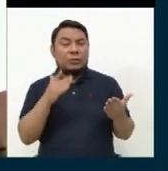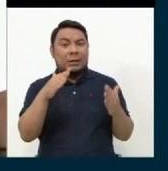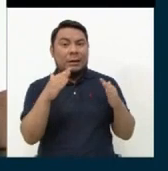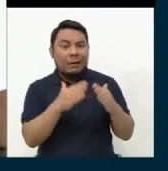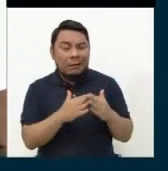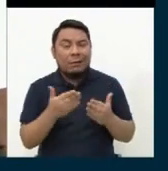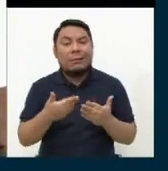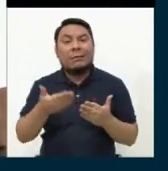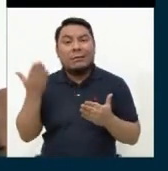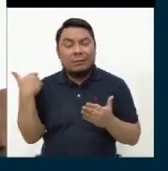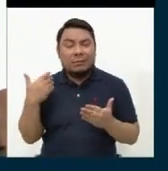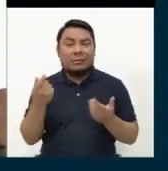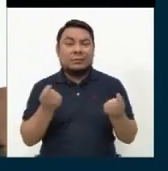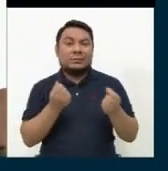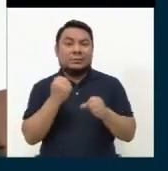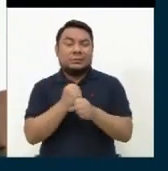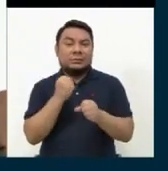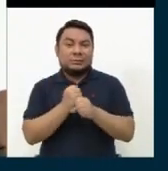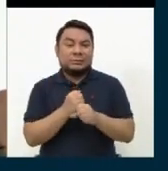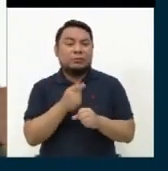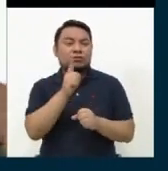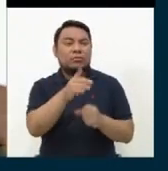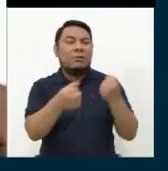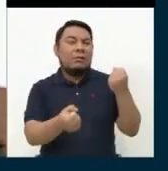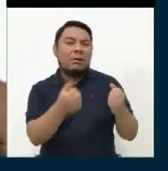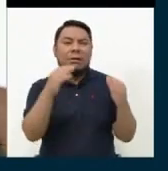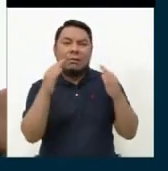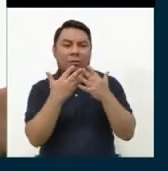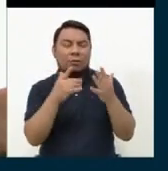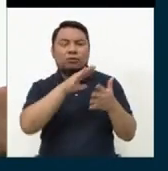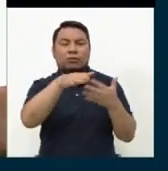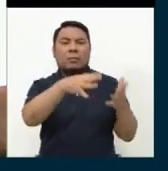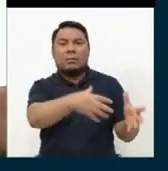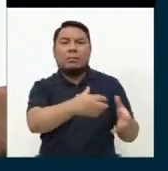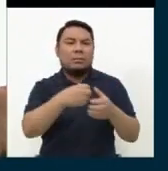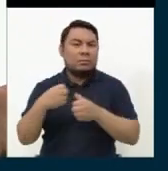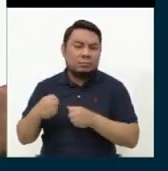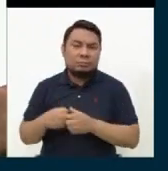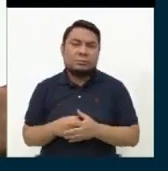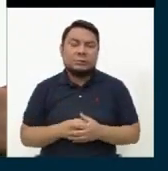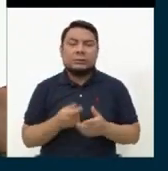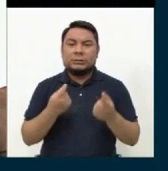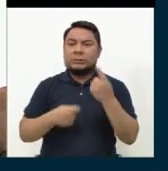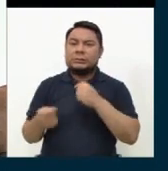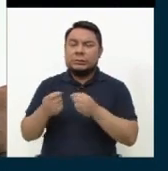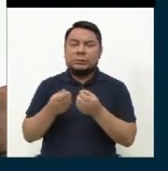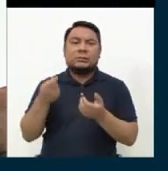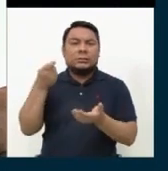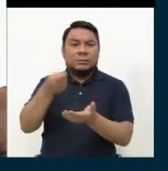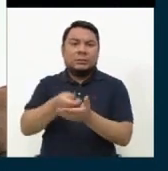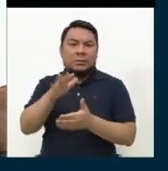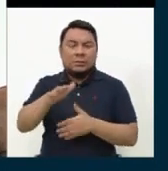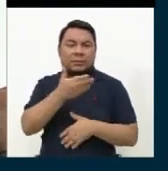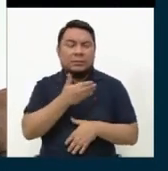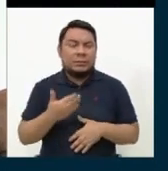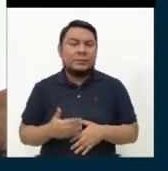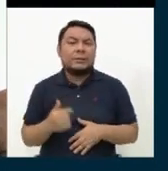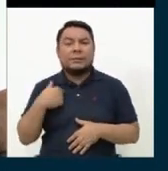antes de ingresar a la función pública, así como cuando estén dentro de la función pública. Y mi objetivo principal